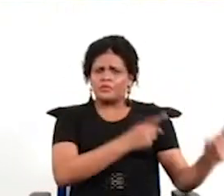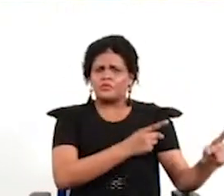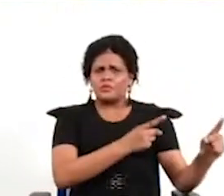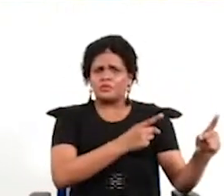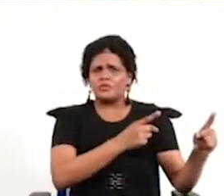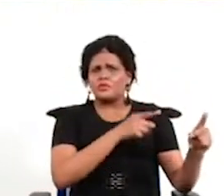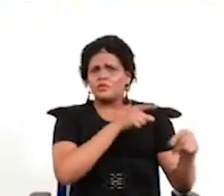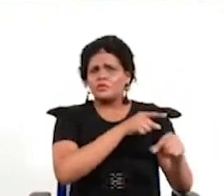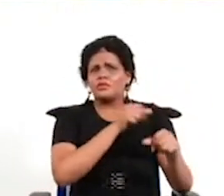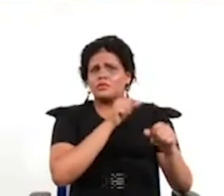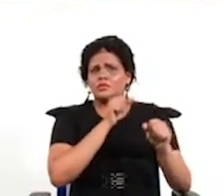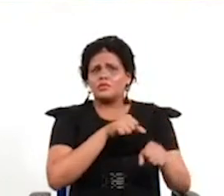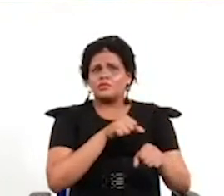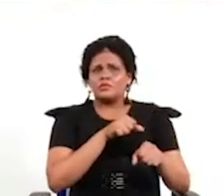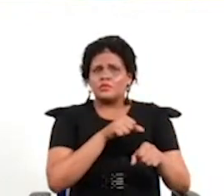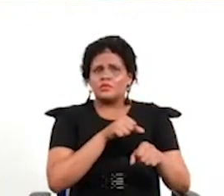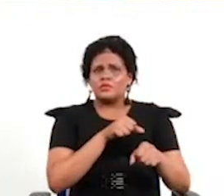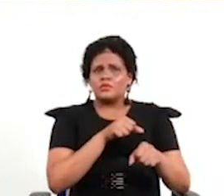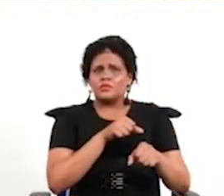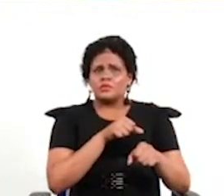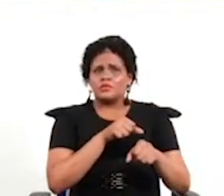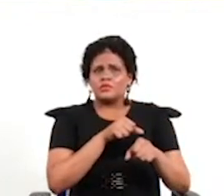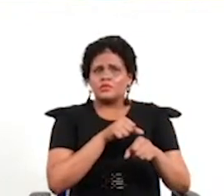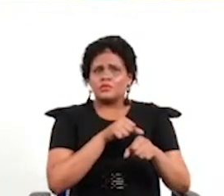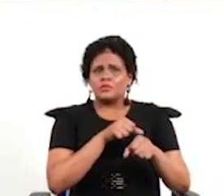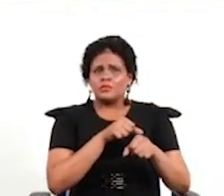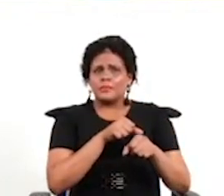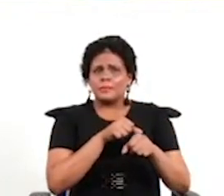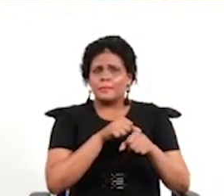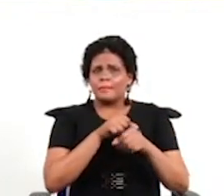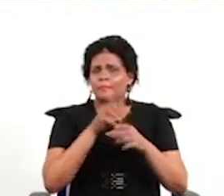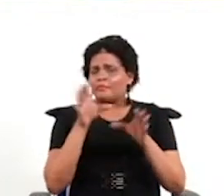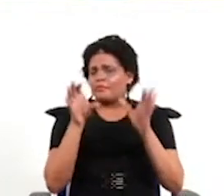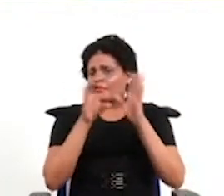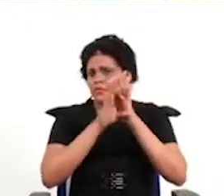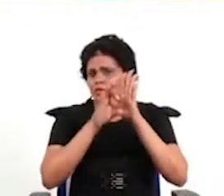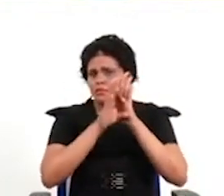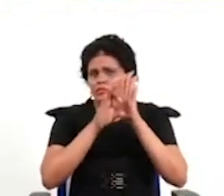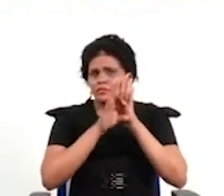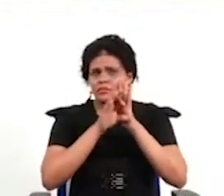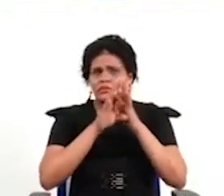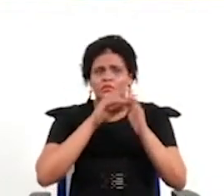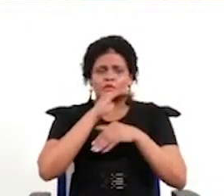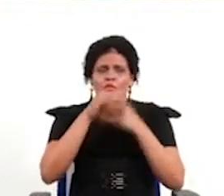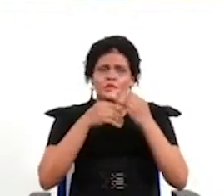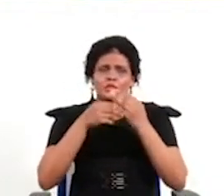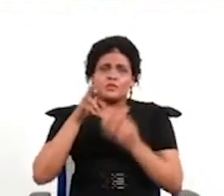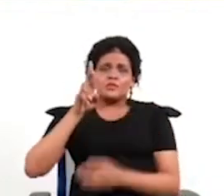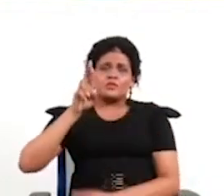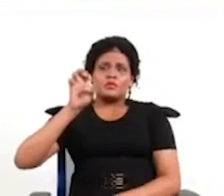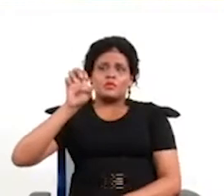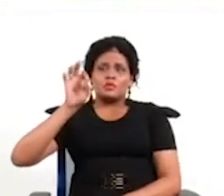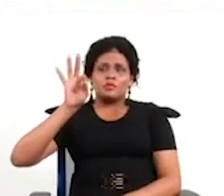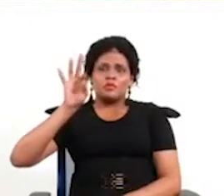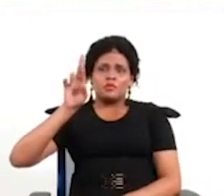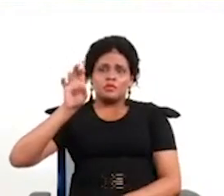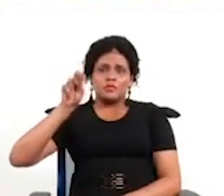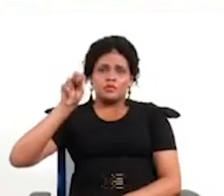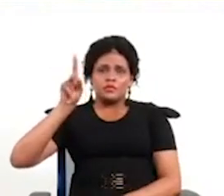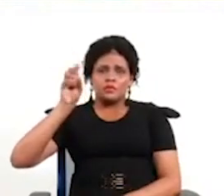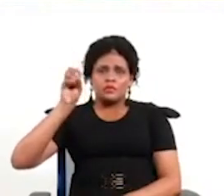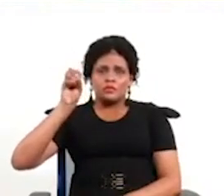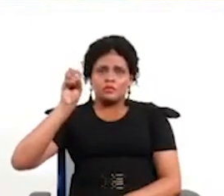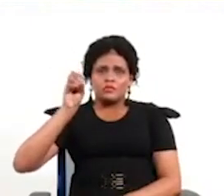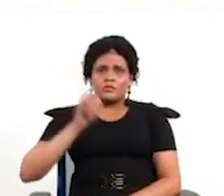legítimo y eficaz el sistema por ejemplo el referendo derogatorio